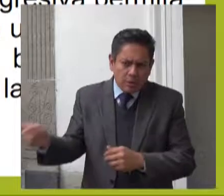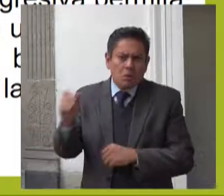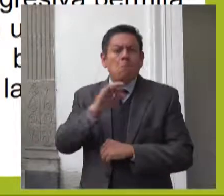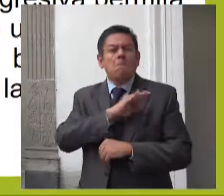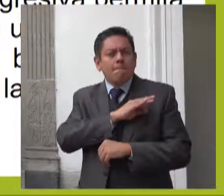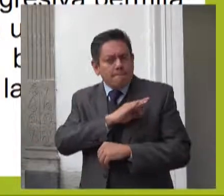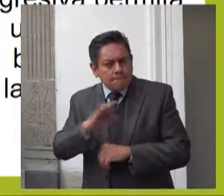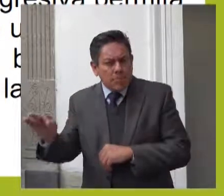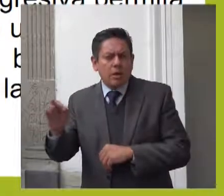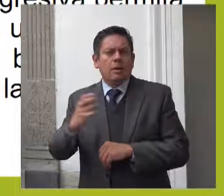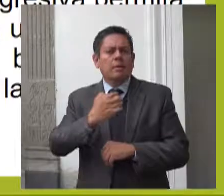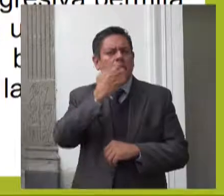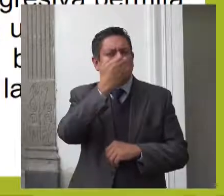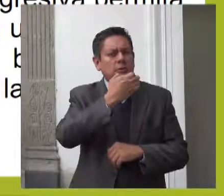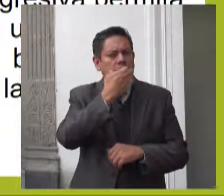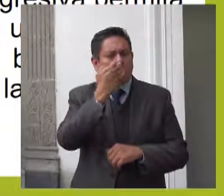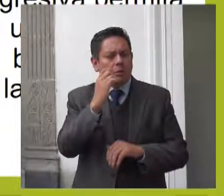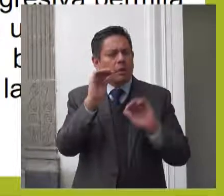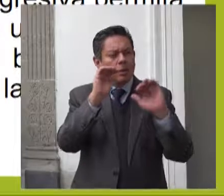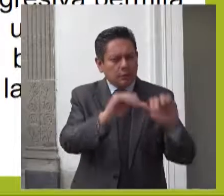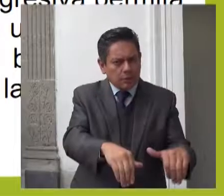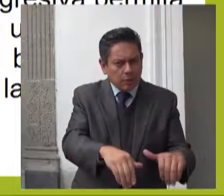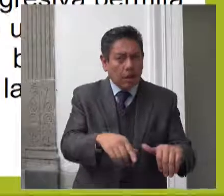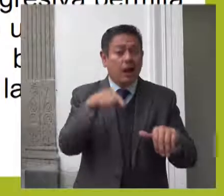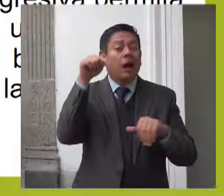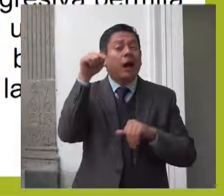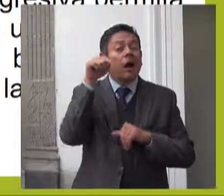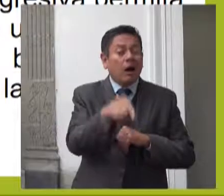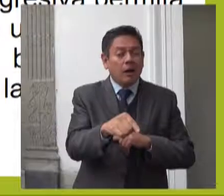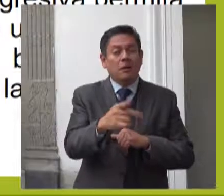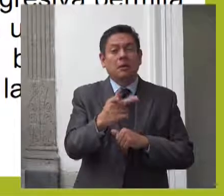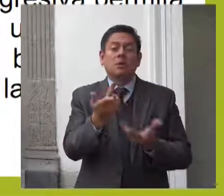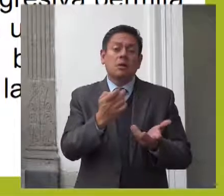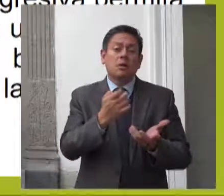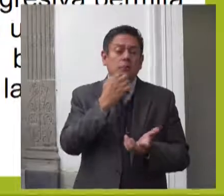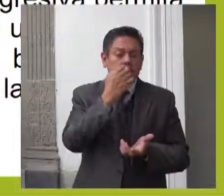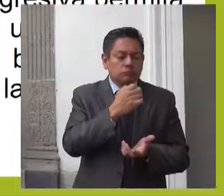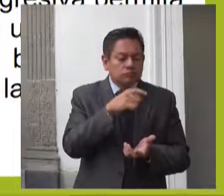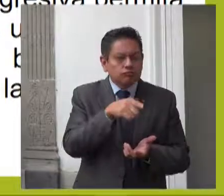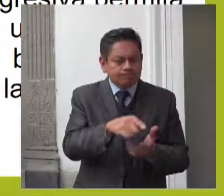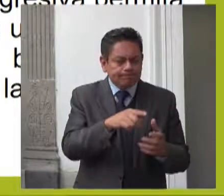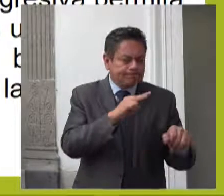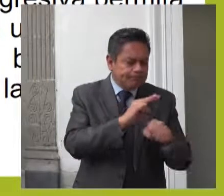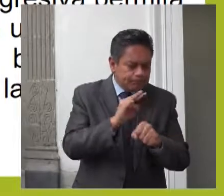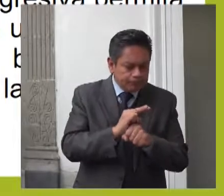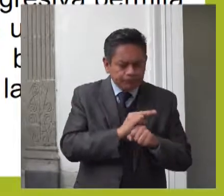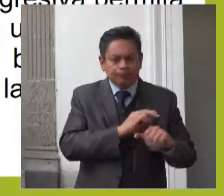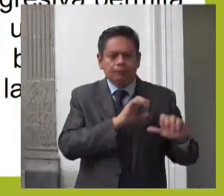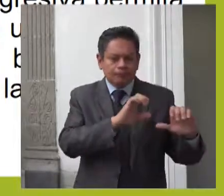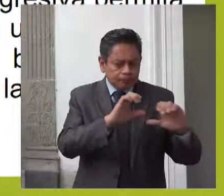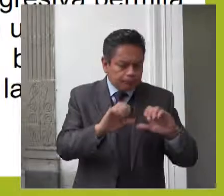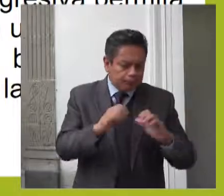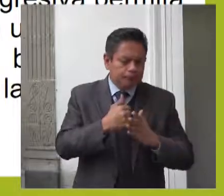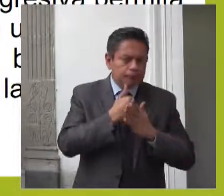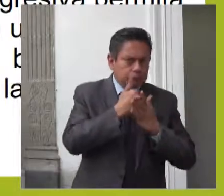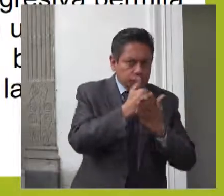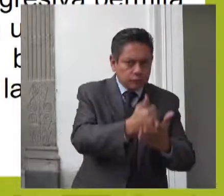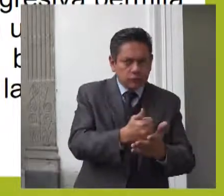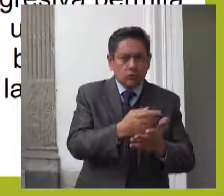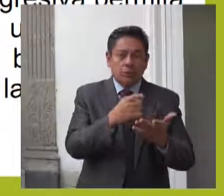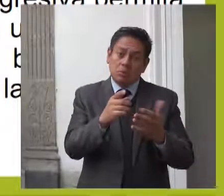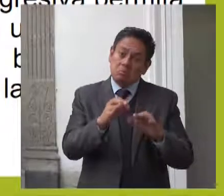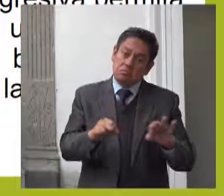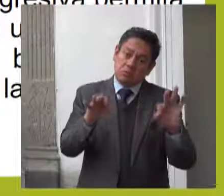que provea de servicios de atención integral basado en el enfoque de derechos de género